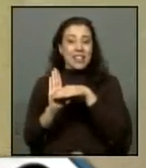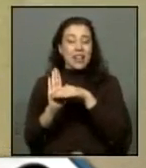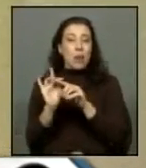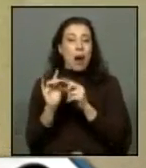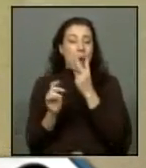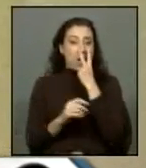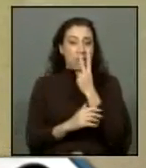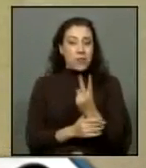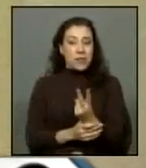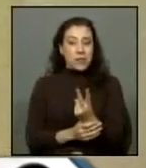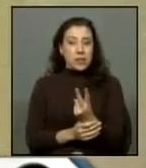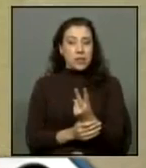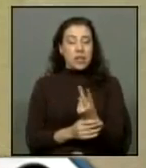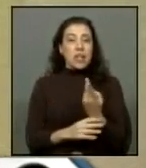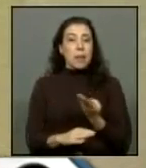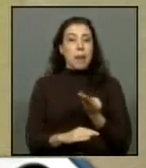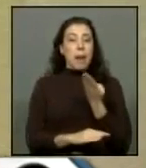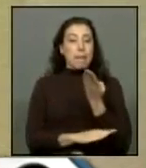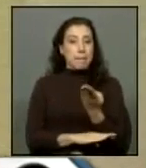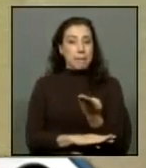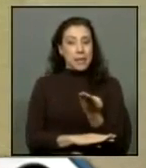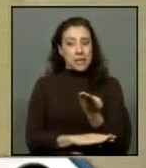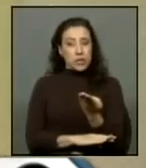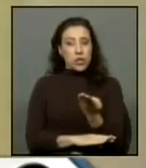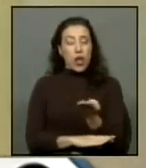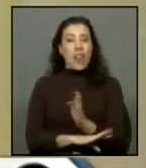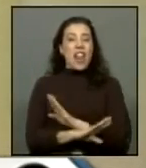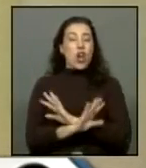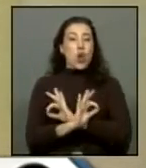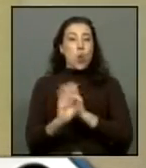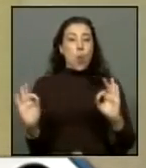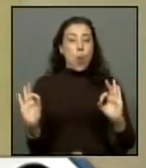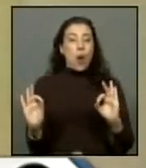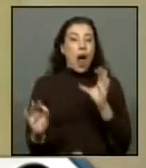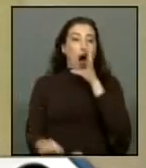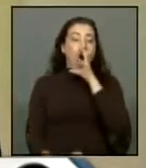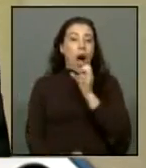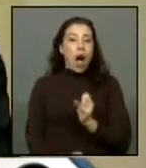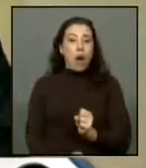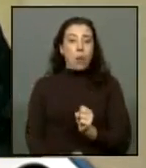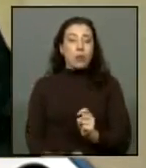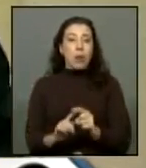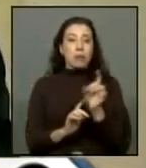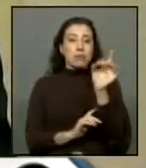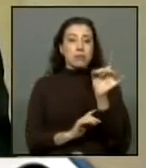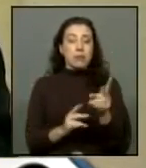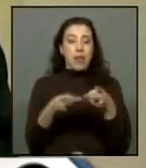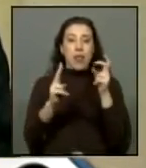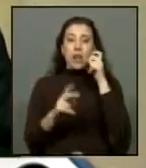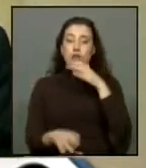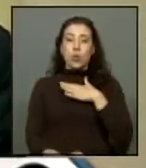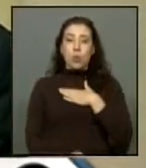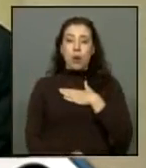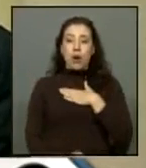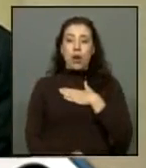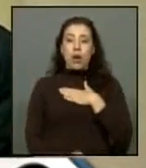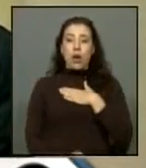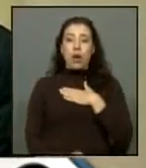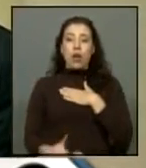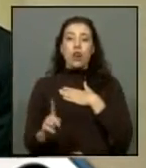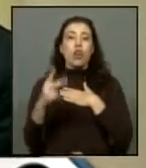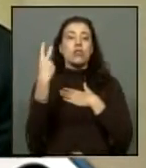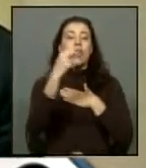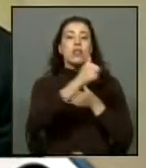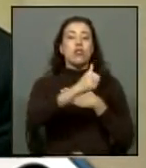mirada y esta solicitud de nunca tolerar violación a los derechos humanos no sea patrimonio de